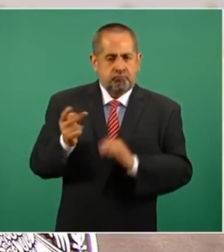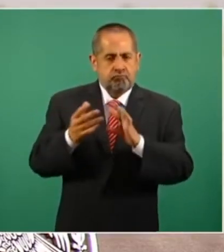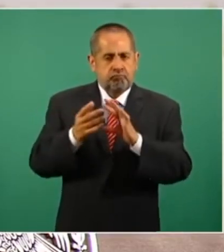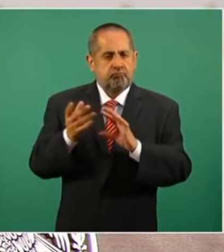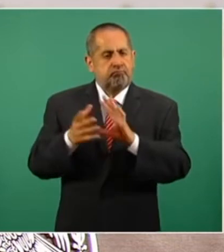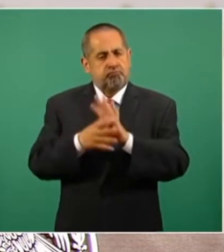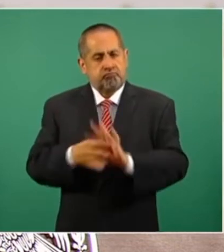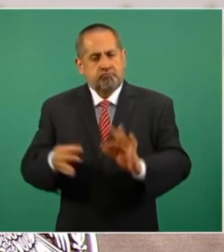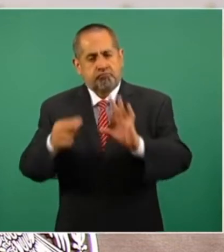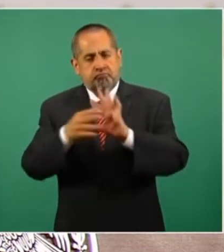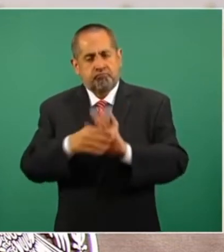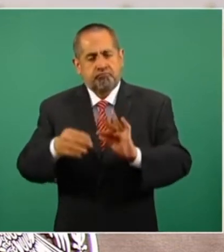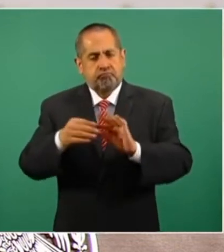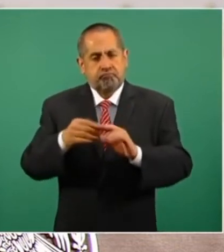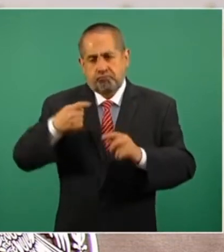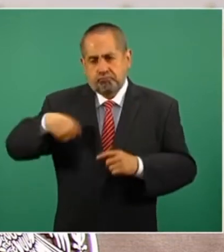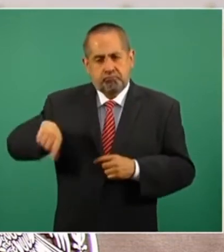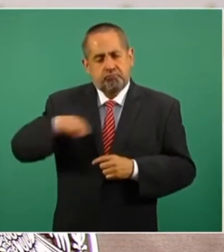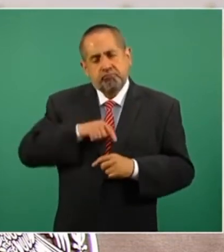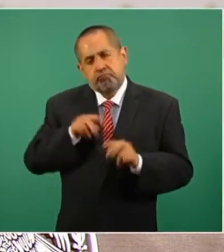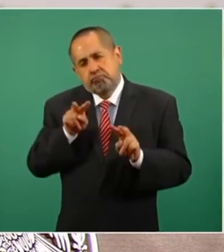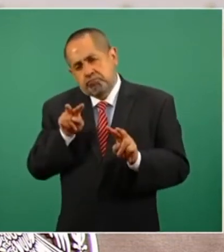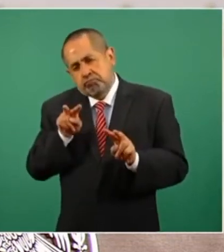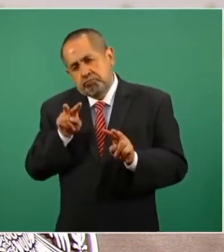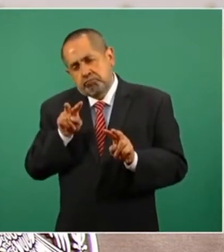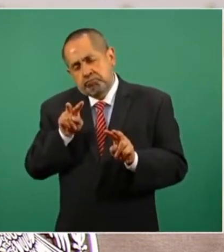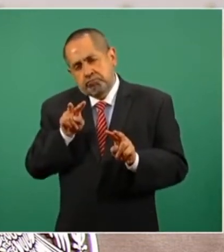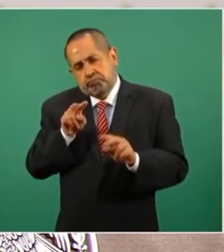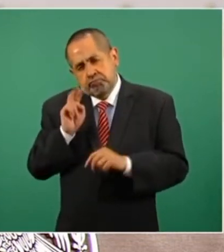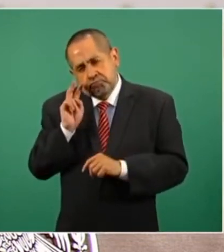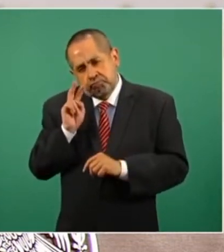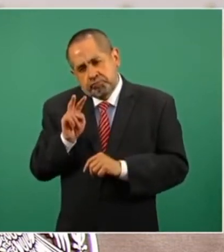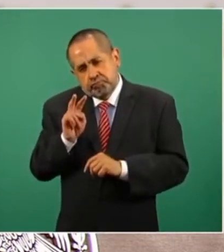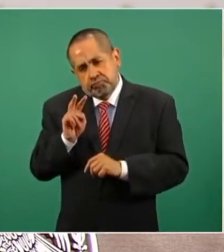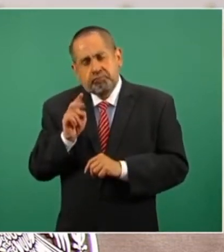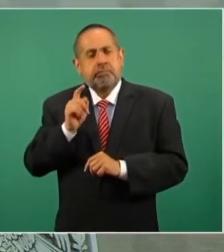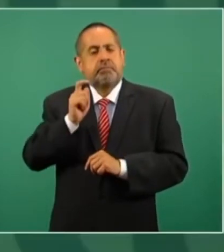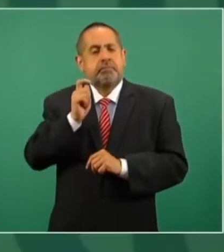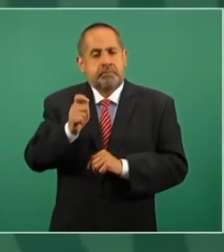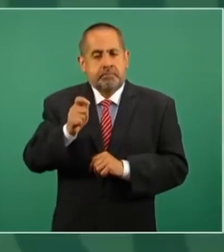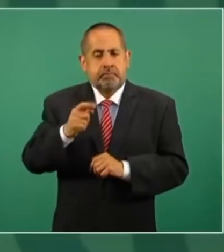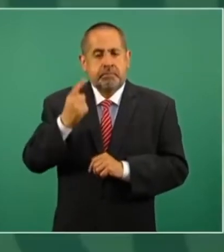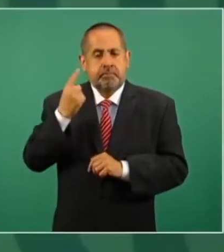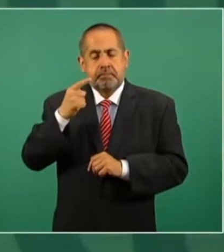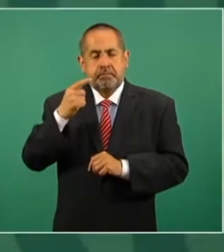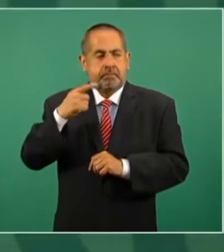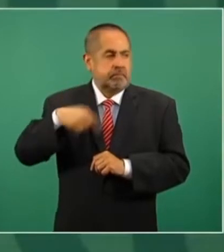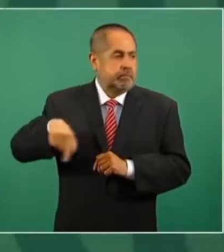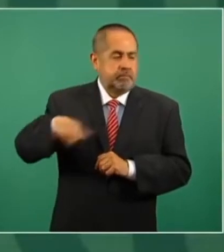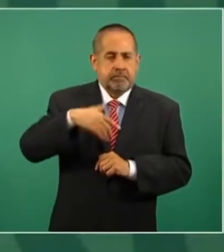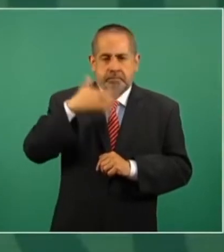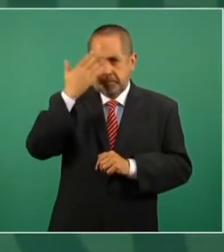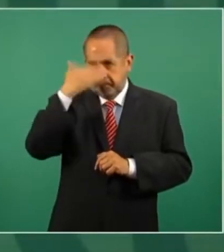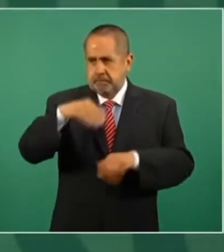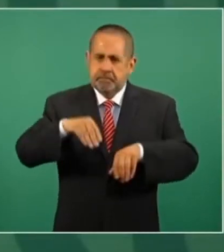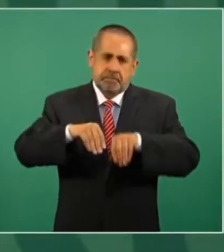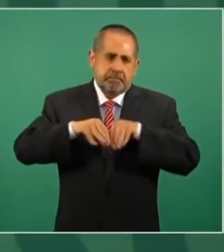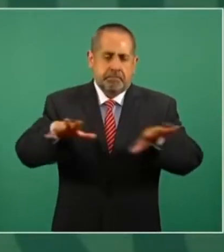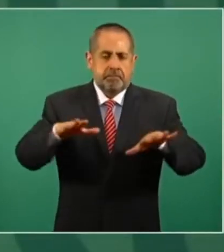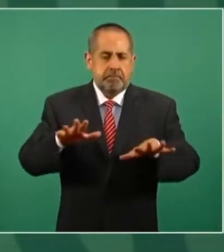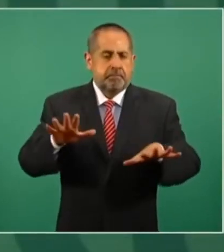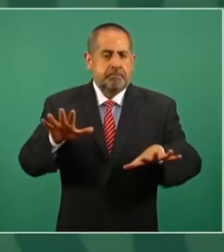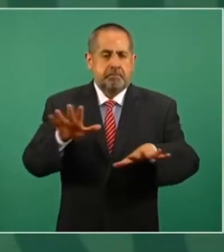queremos que se sepa sobre este cambio, sobre